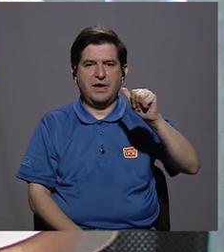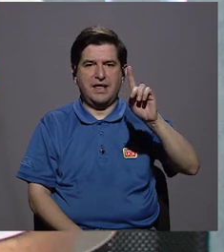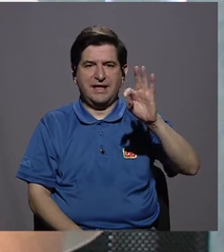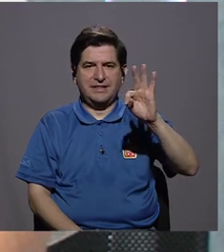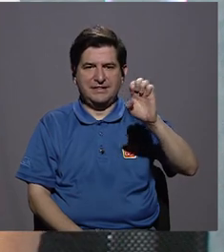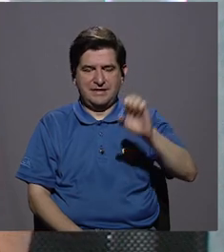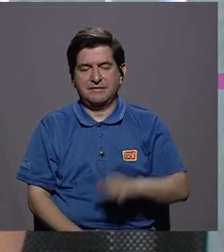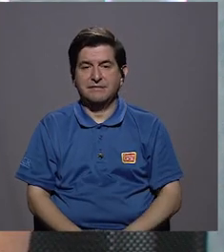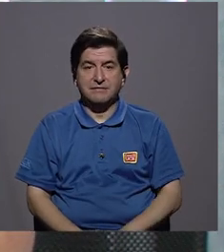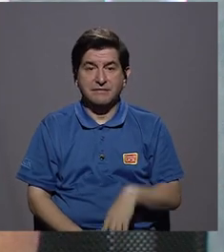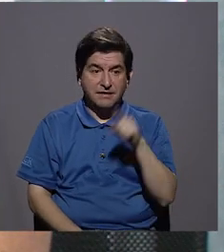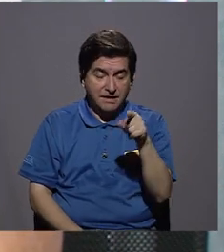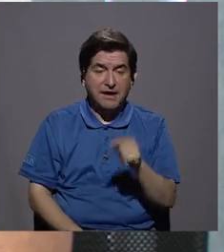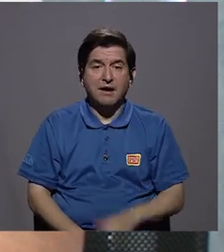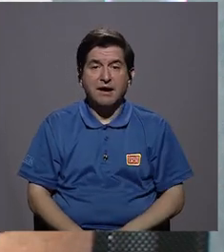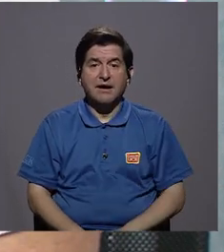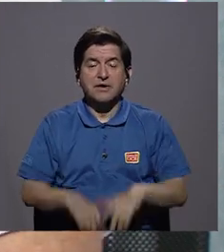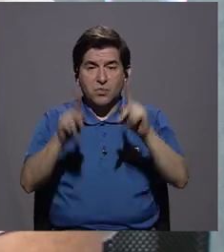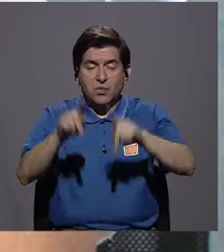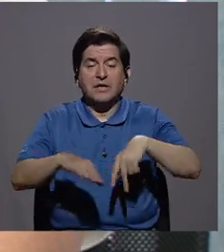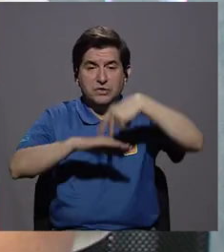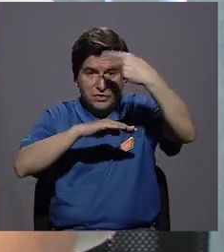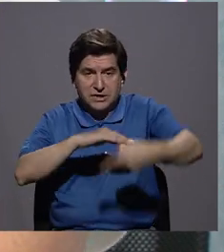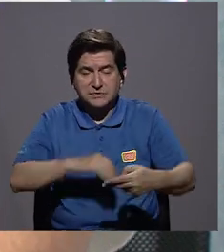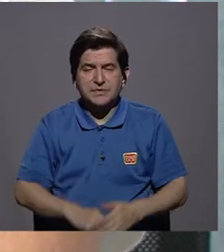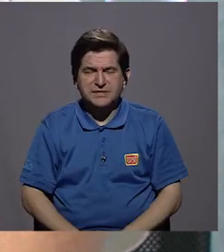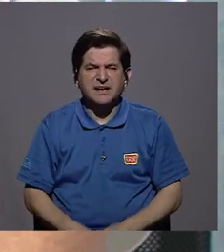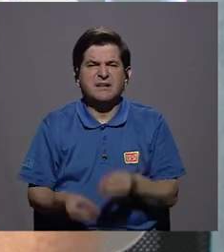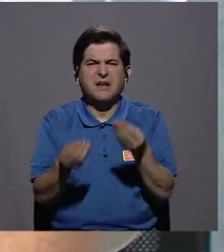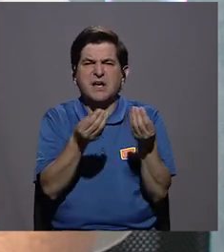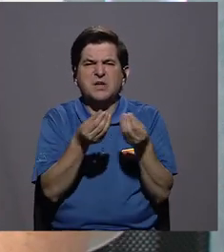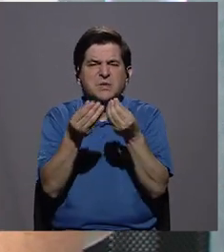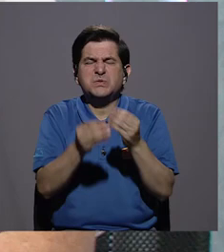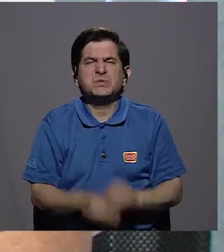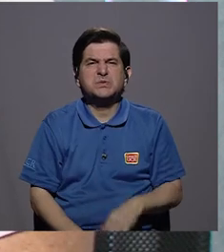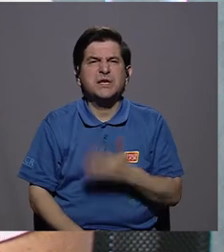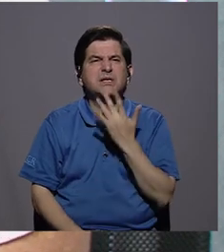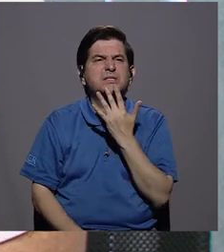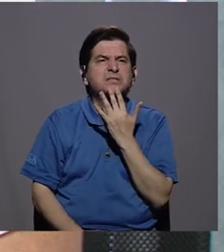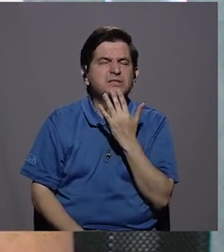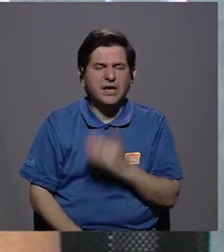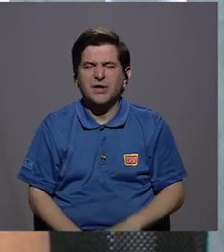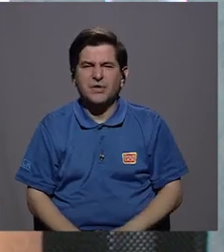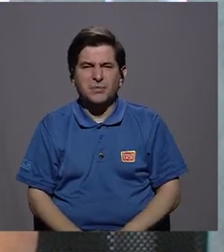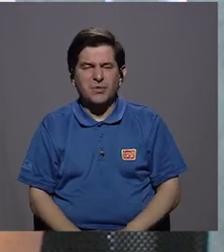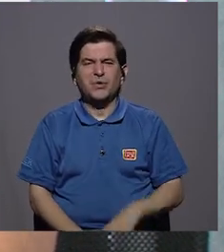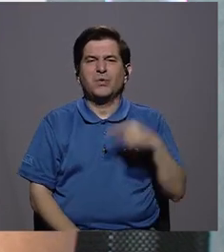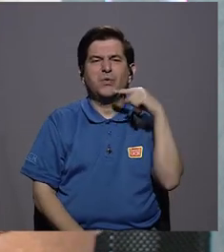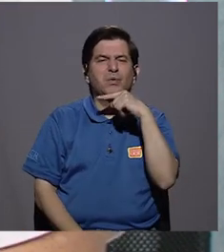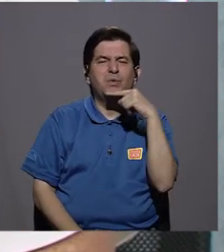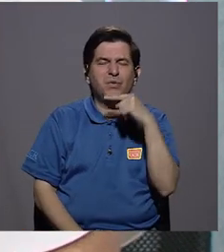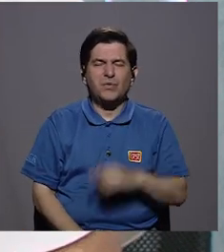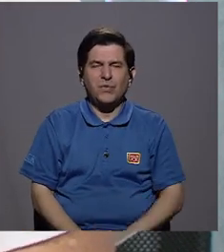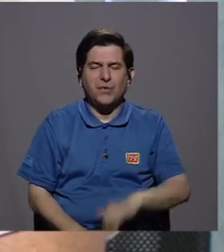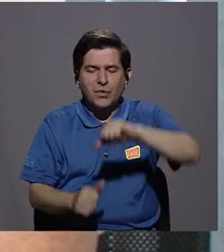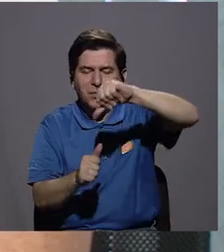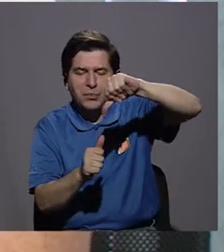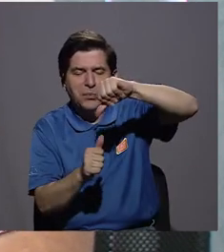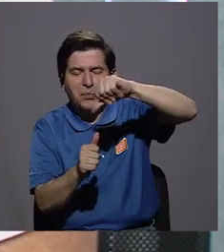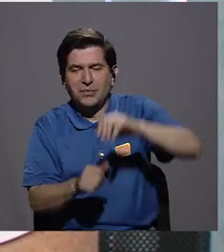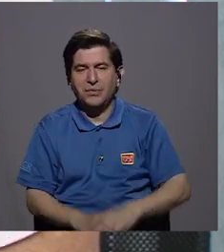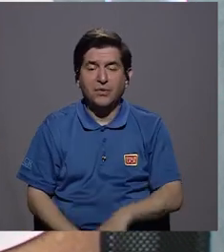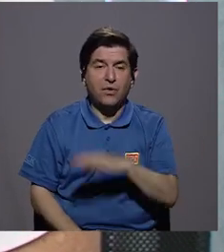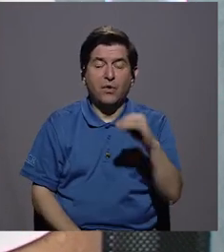el famoso mentiolet. Todo el mundo andaba con las rodillillas rojas, mentiolet,